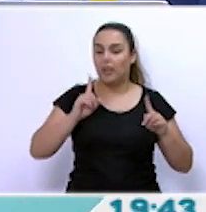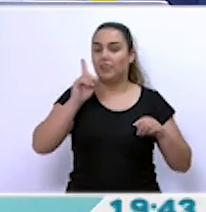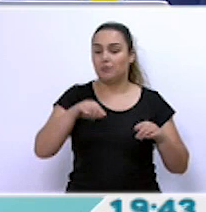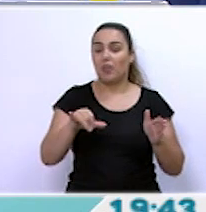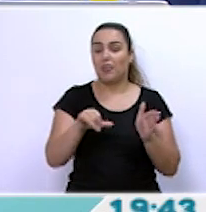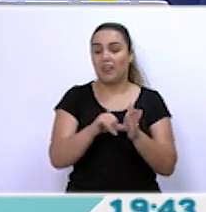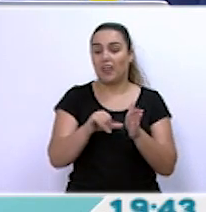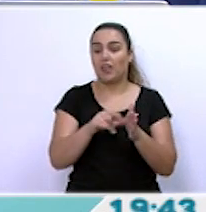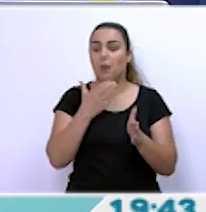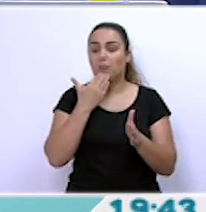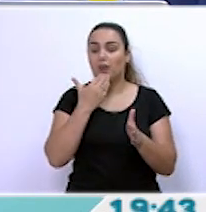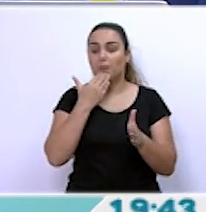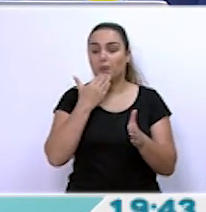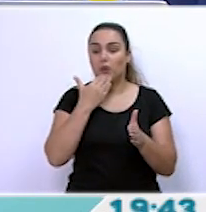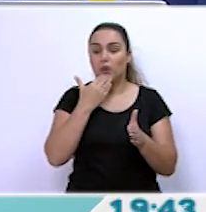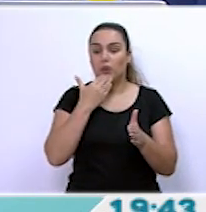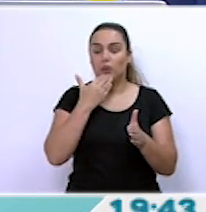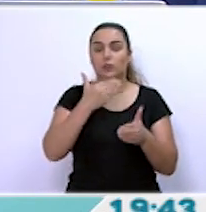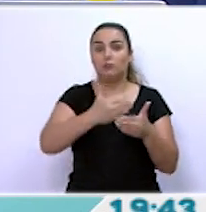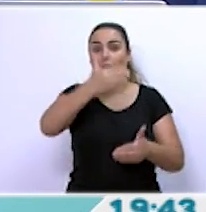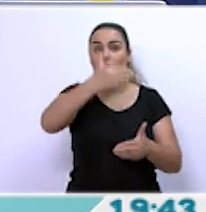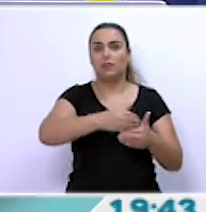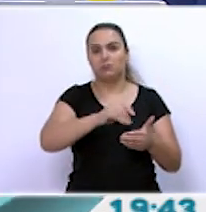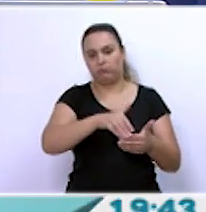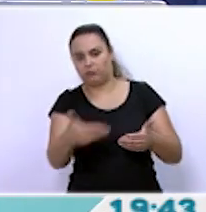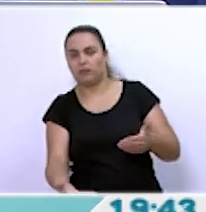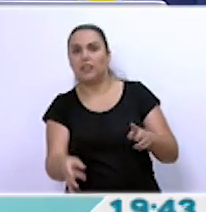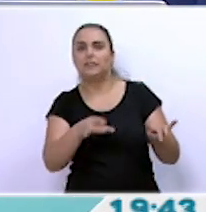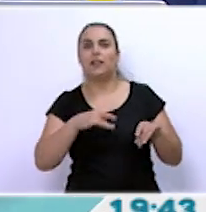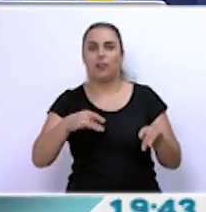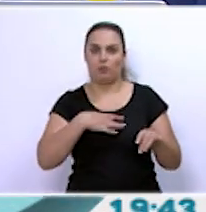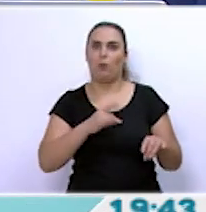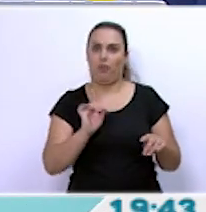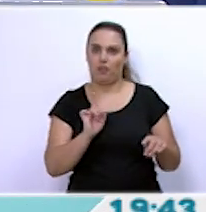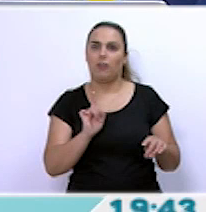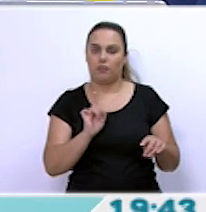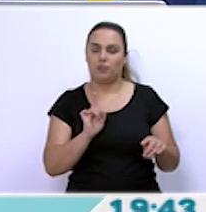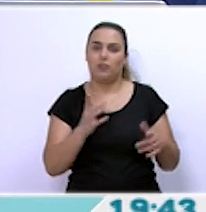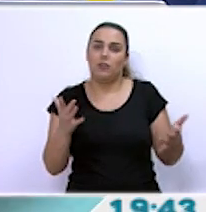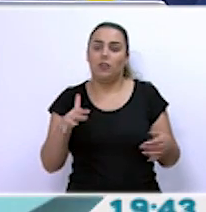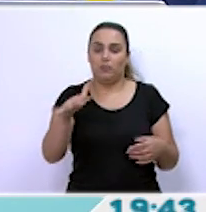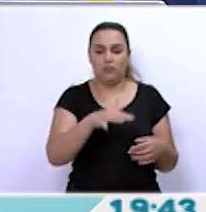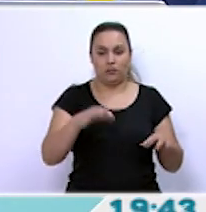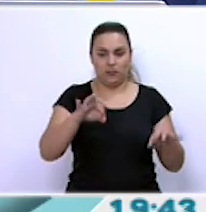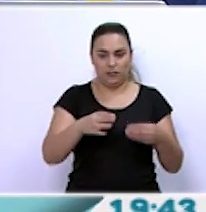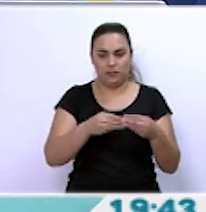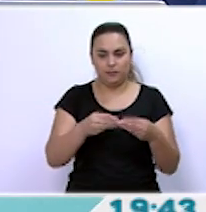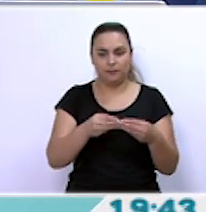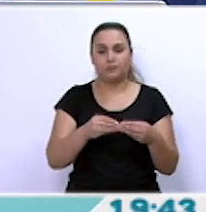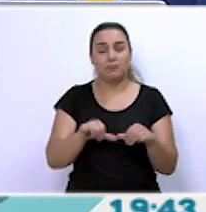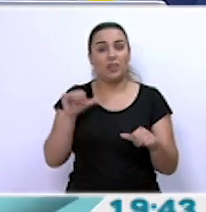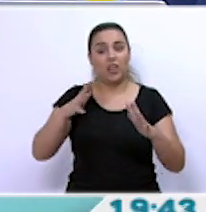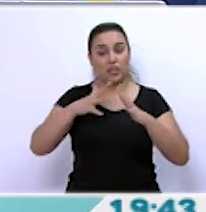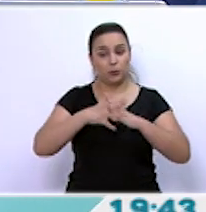cerca de, por ejemplo, de un talud, donde podría provocar también un deslizamiento de tierra, y es el único sitio donde se podría instalar, pero nunca en una